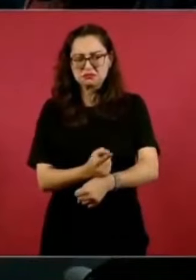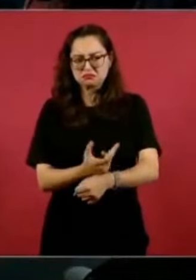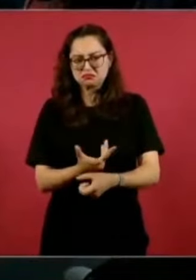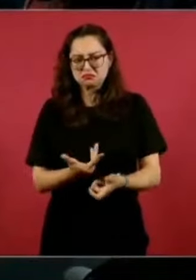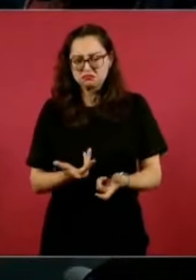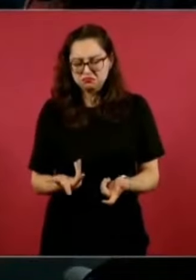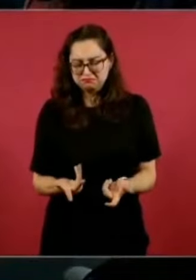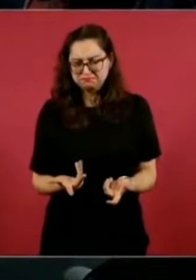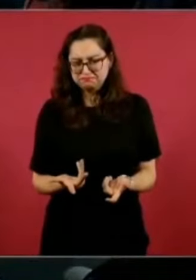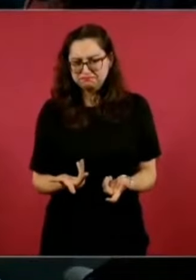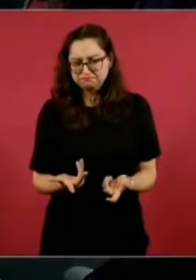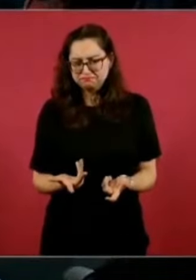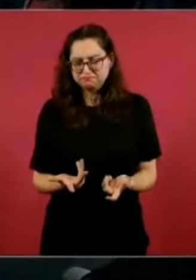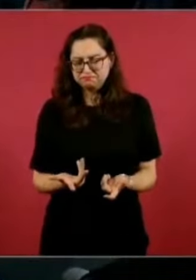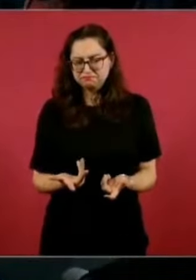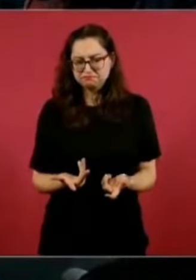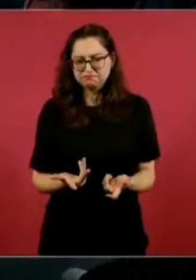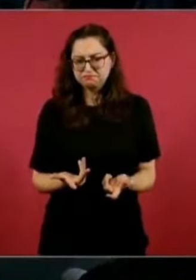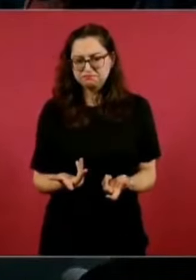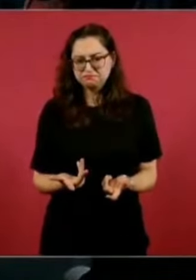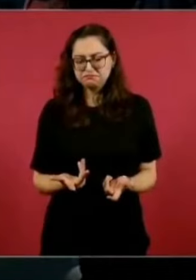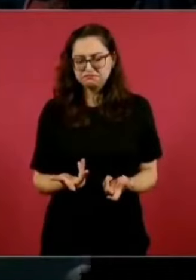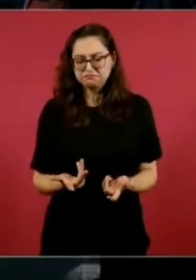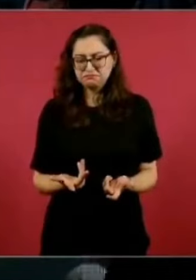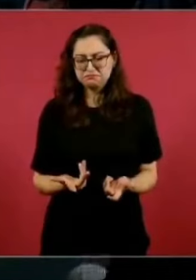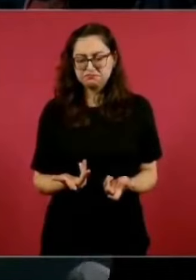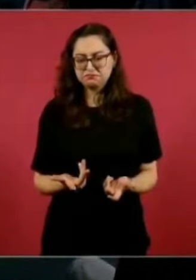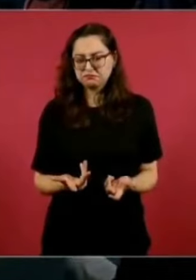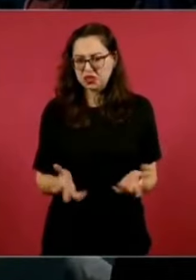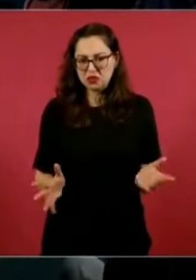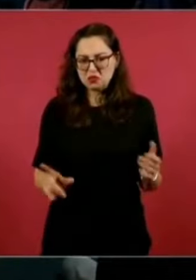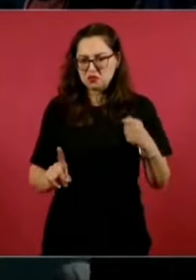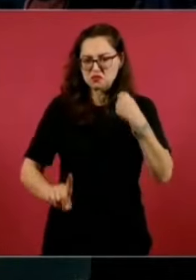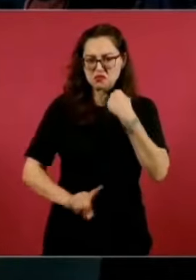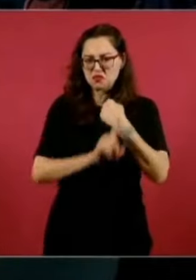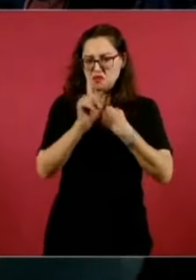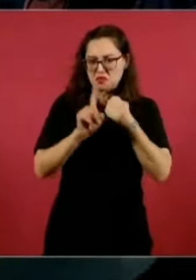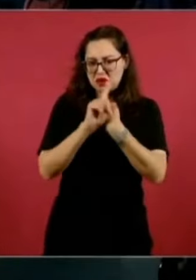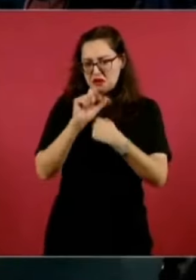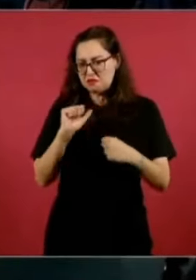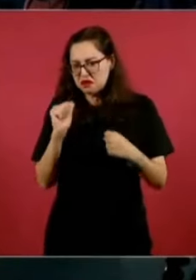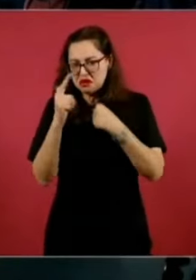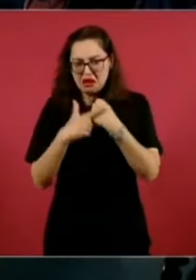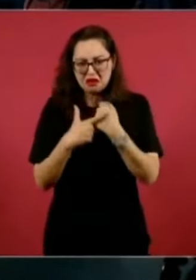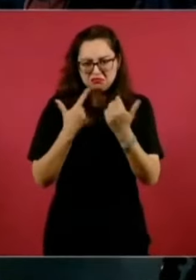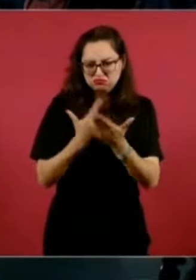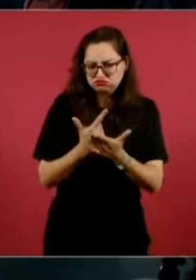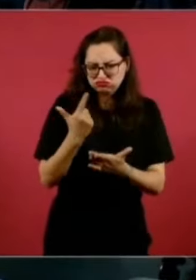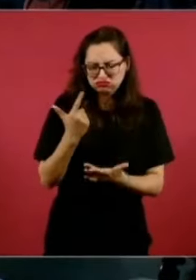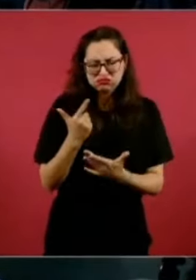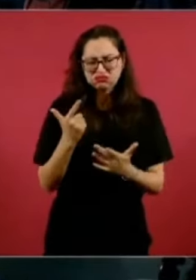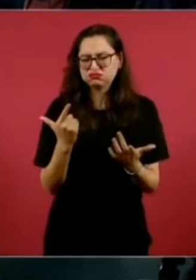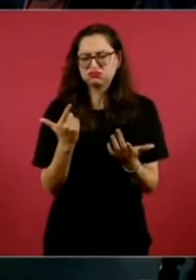y no hay problemas mayores, no hay